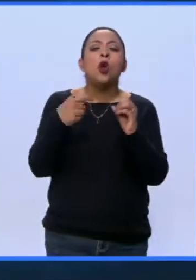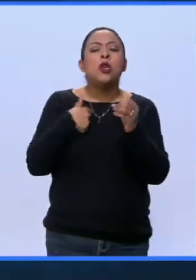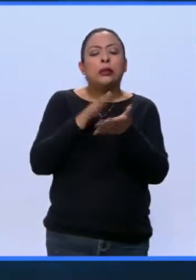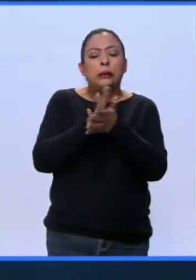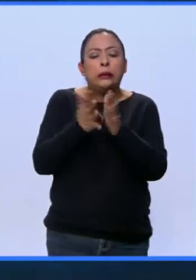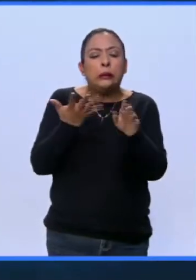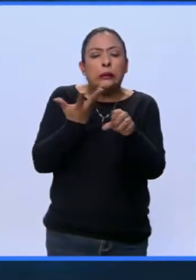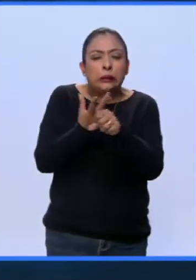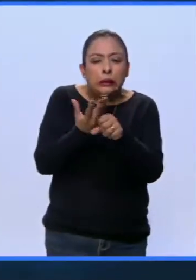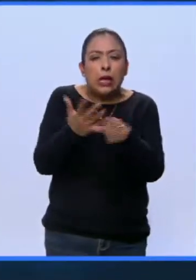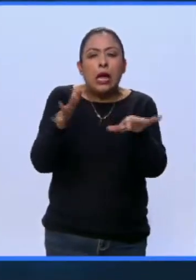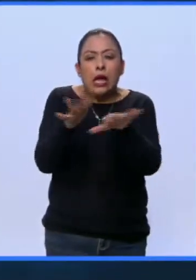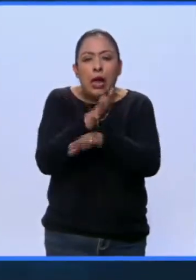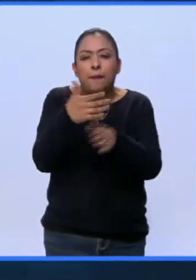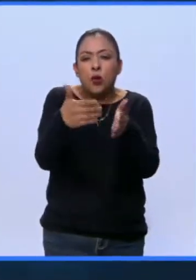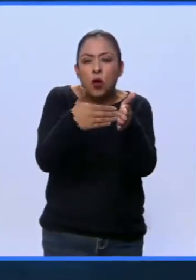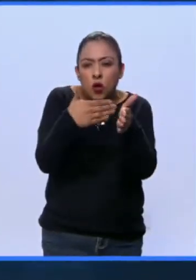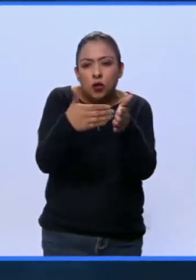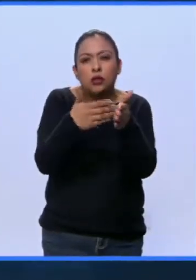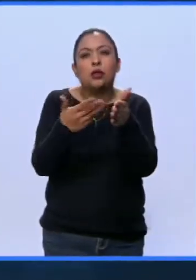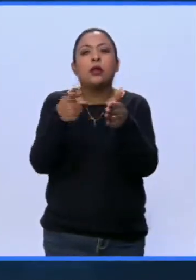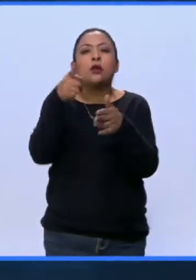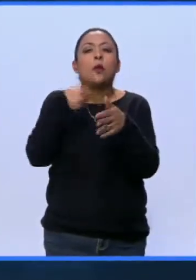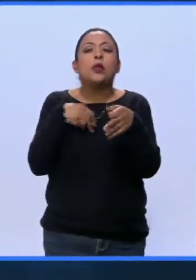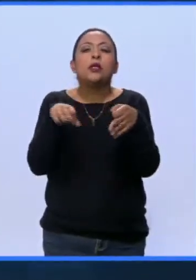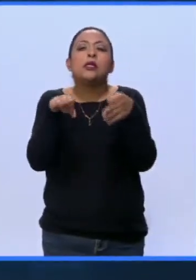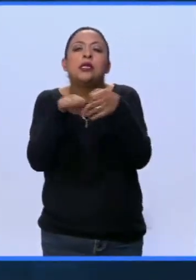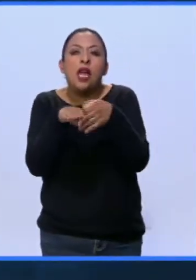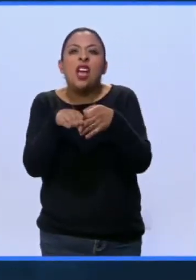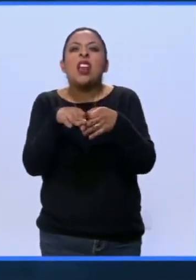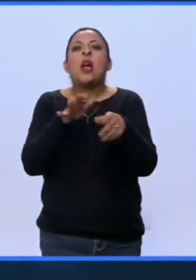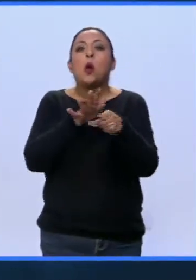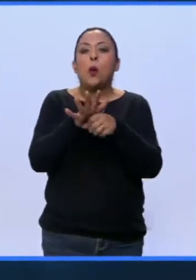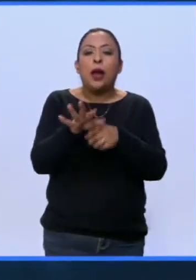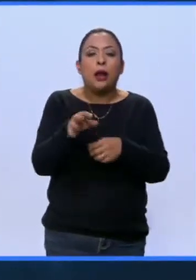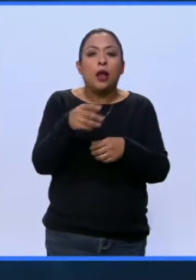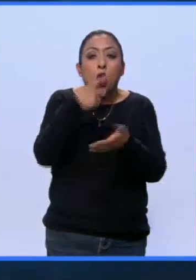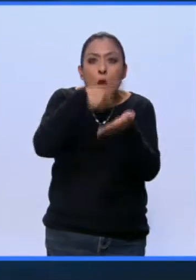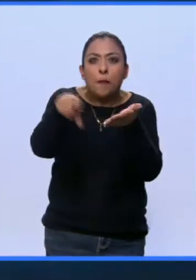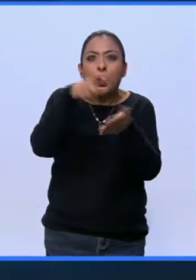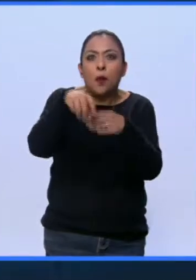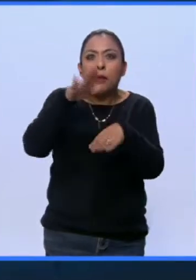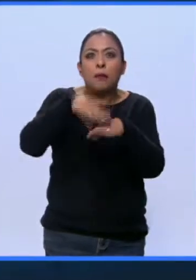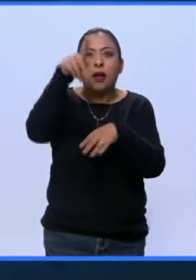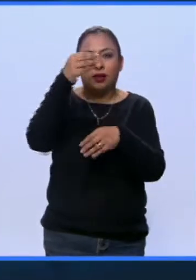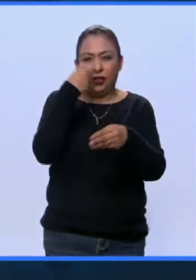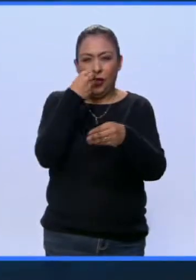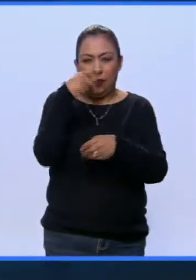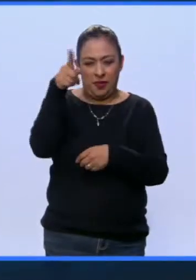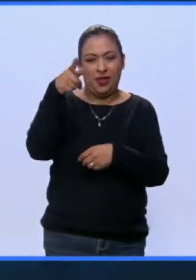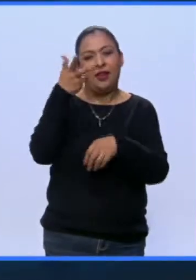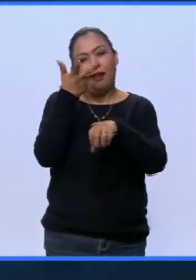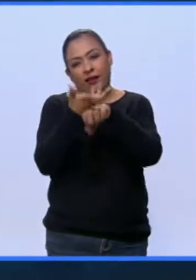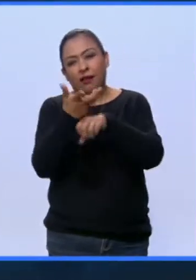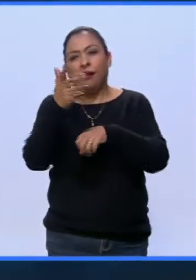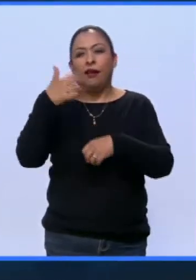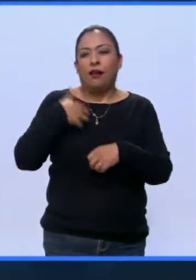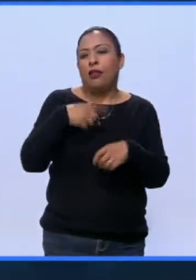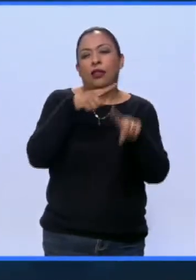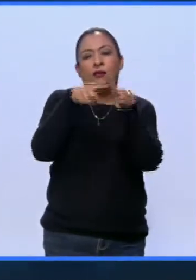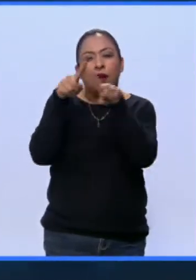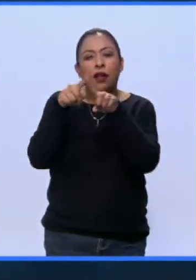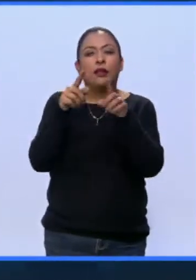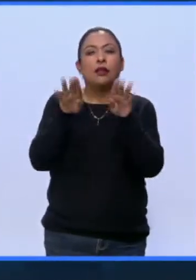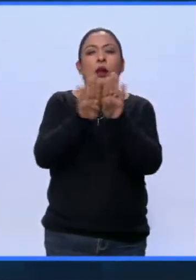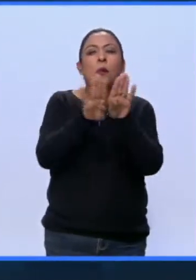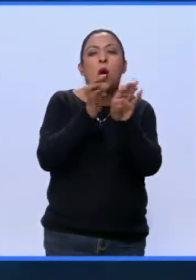recetas para ponerlo un poco más cerca, qué es lo más exitoso que se vende en Canadá, en Estados Unidos, en las diferentes regiones.